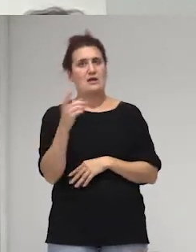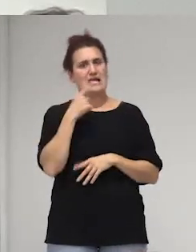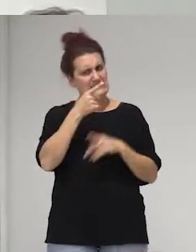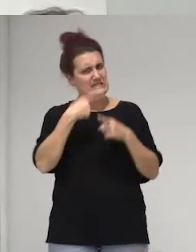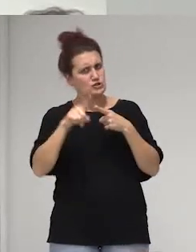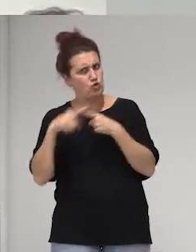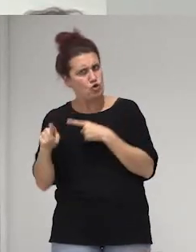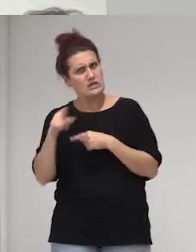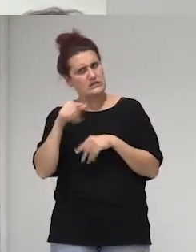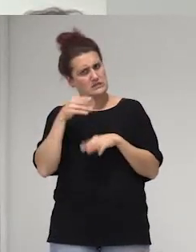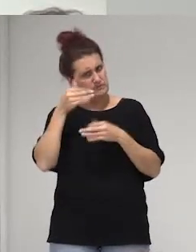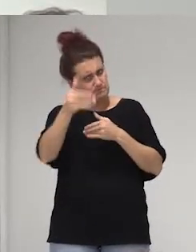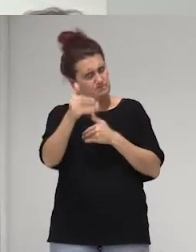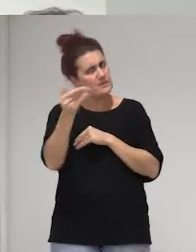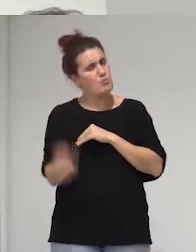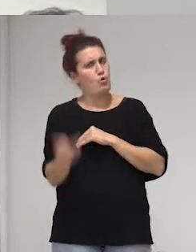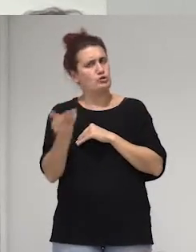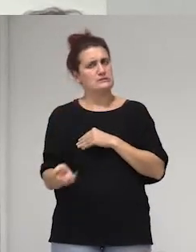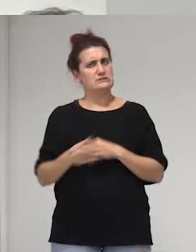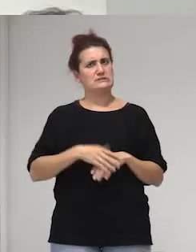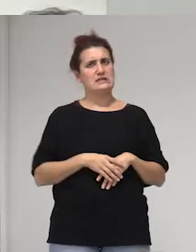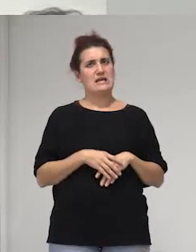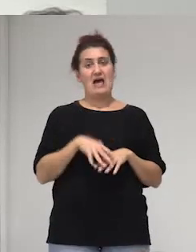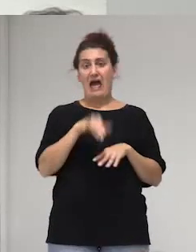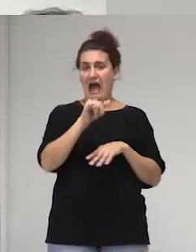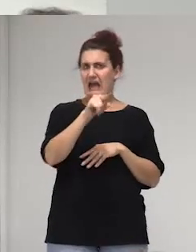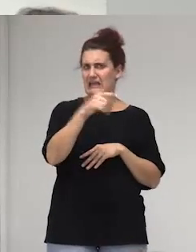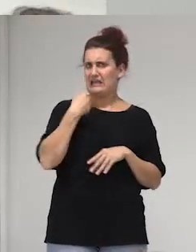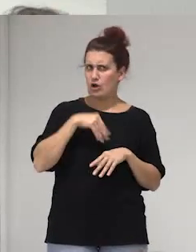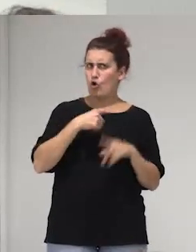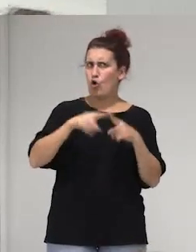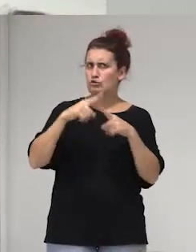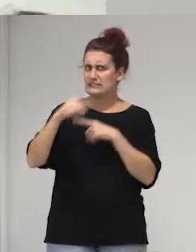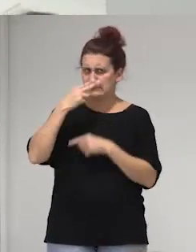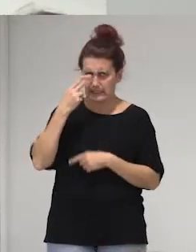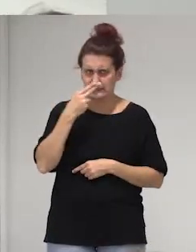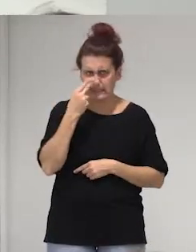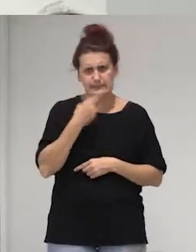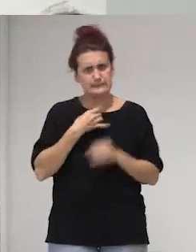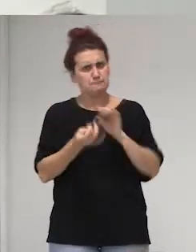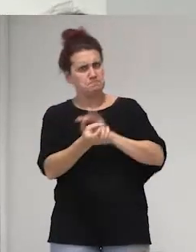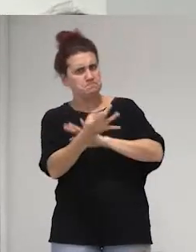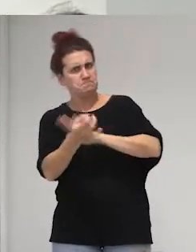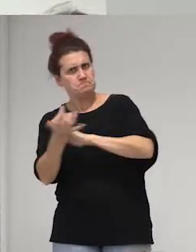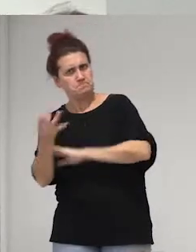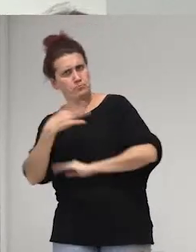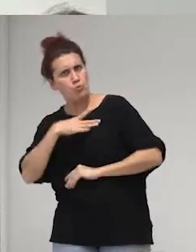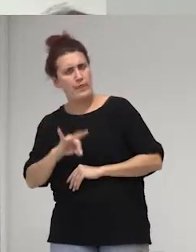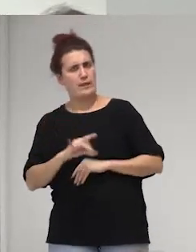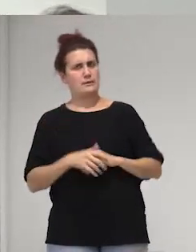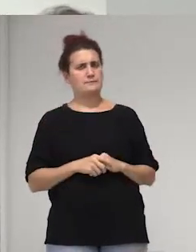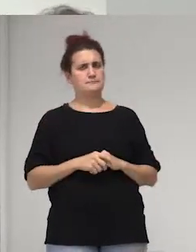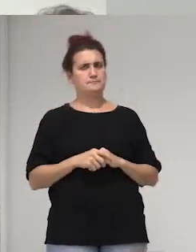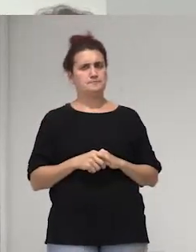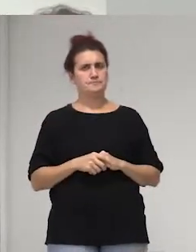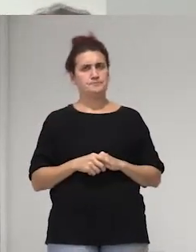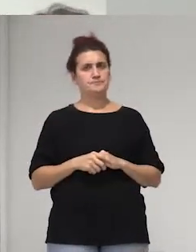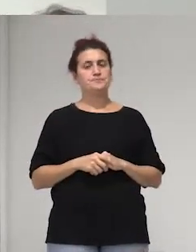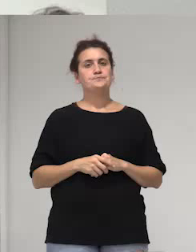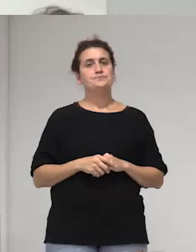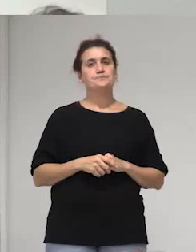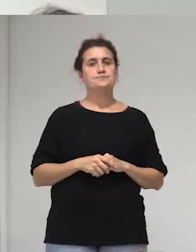importantes que desde ahí pueden salir cosas muy interesantes del movimiento LGBT y bueno